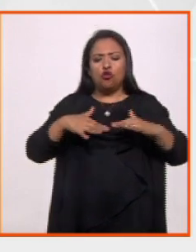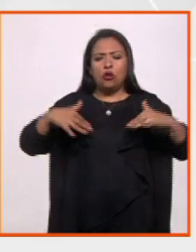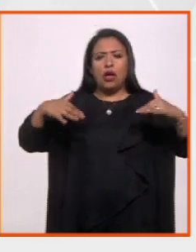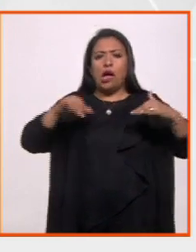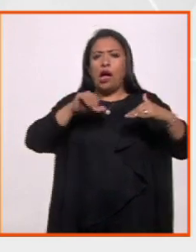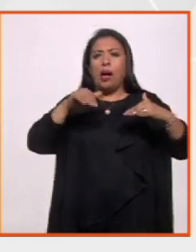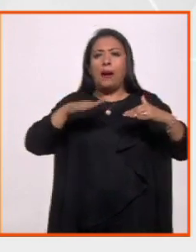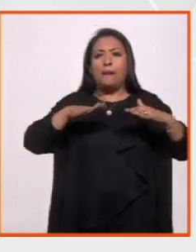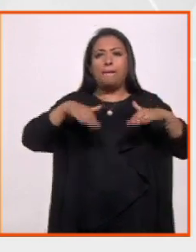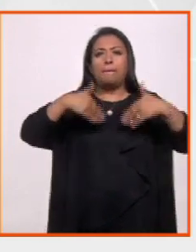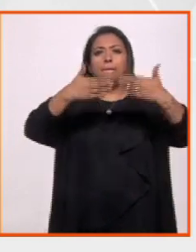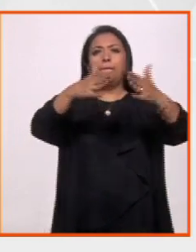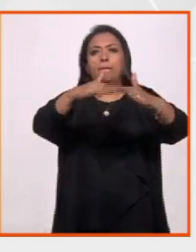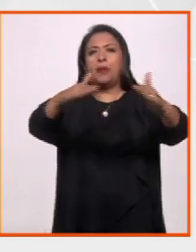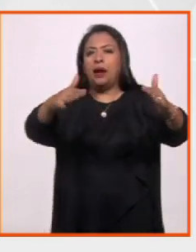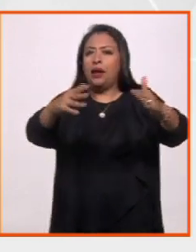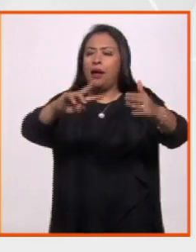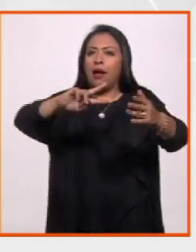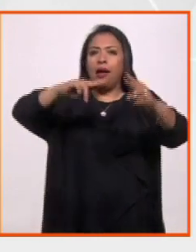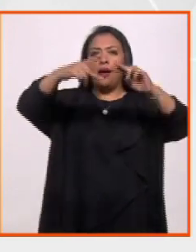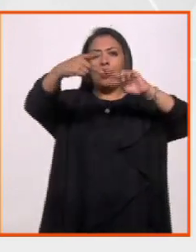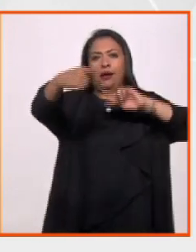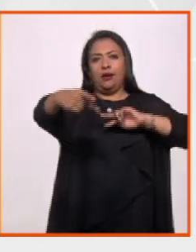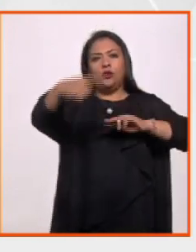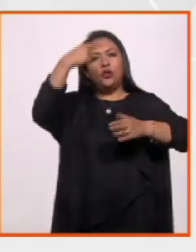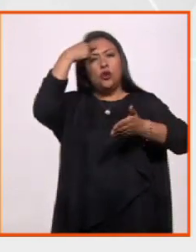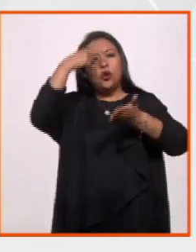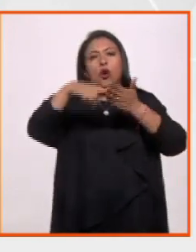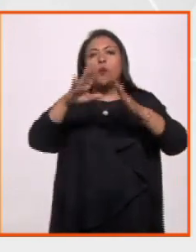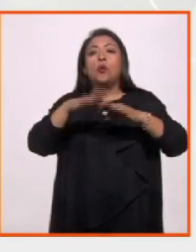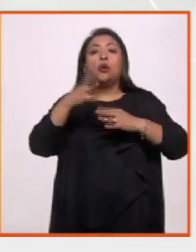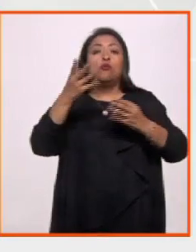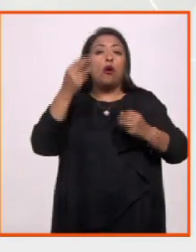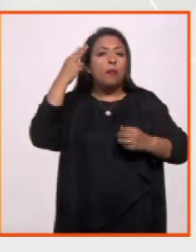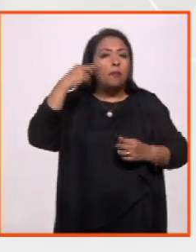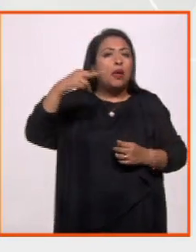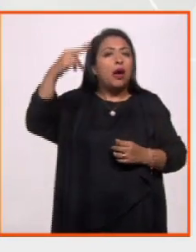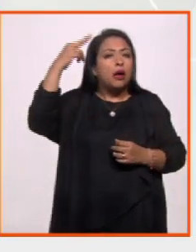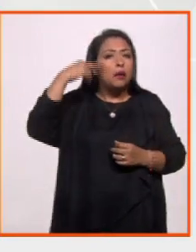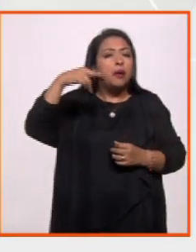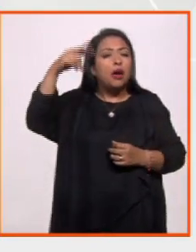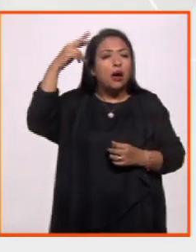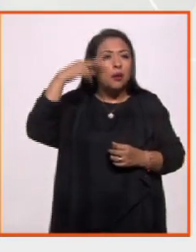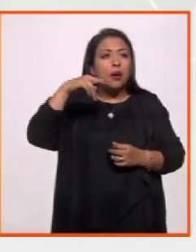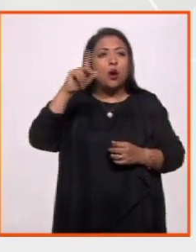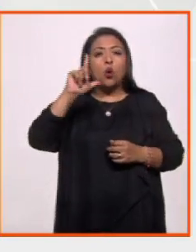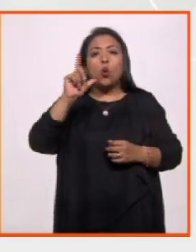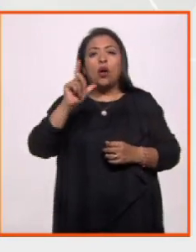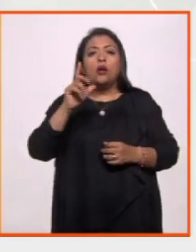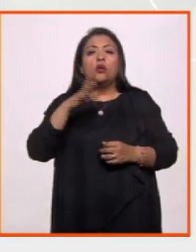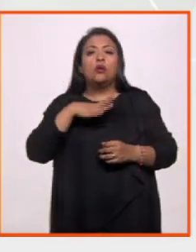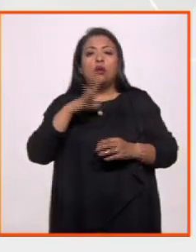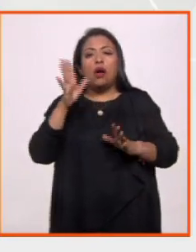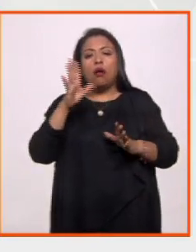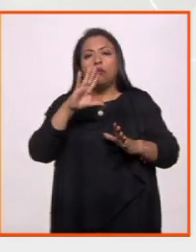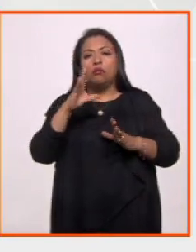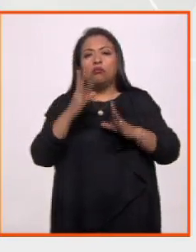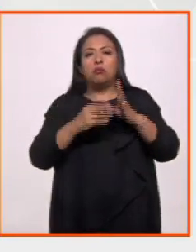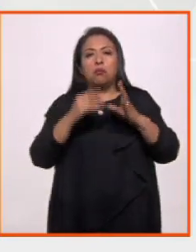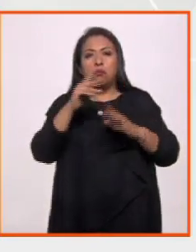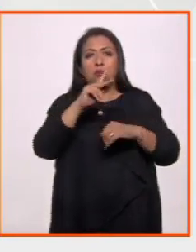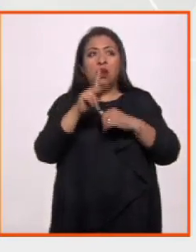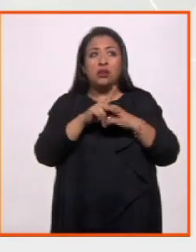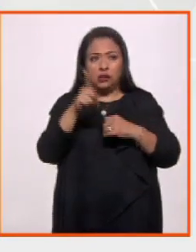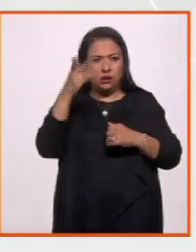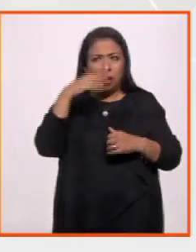sino desde el mar hacia el puerto y yo creo que es por los viajes que hacía. Cuando dejaba un país sabía que nunca